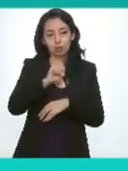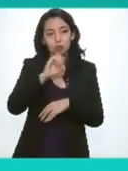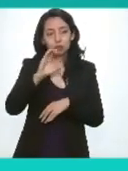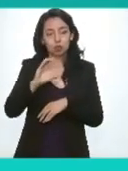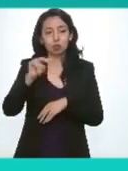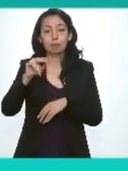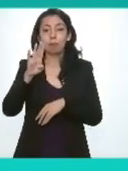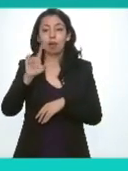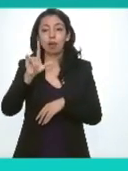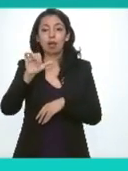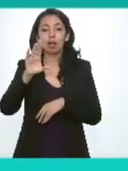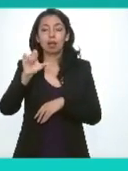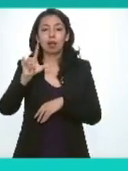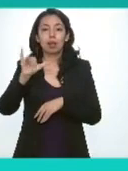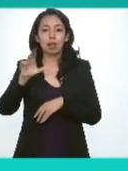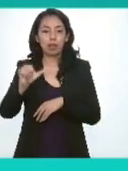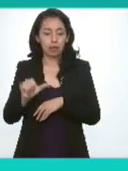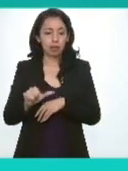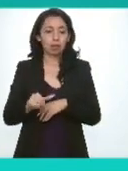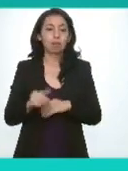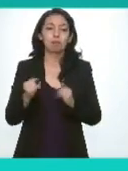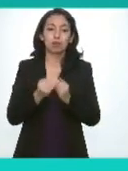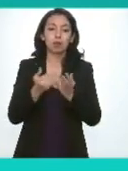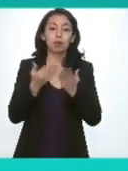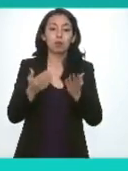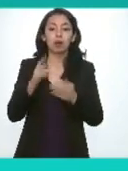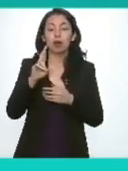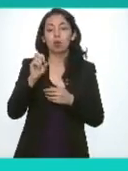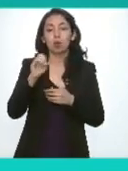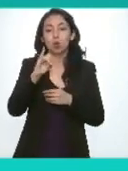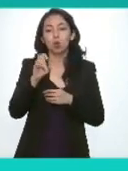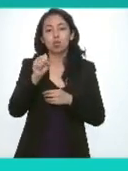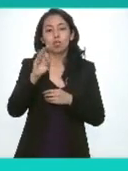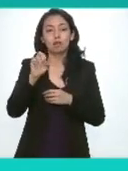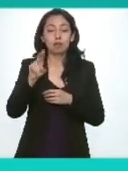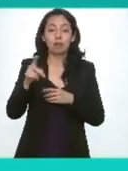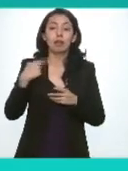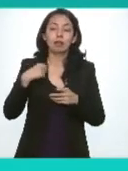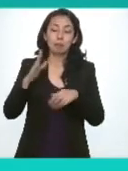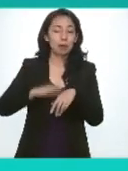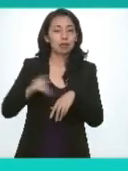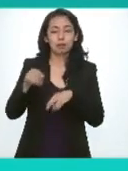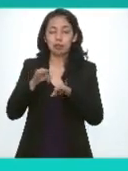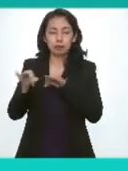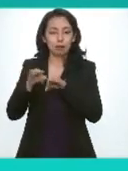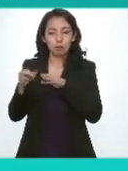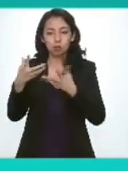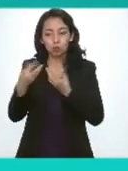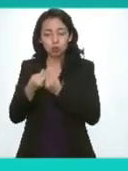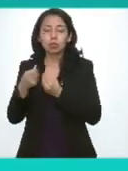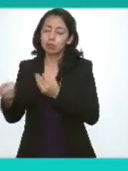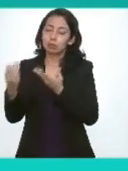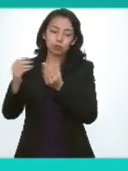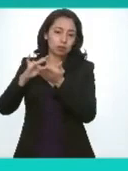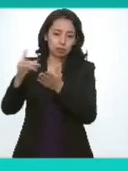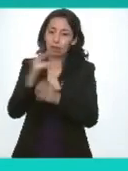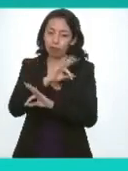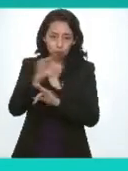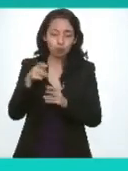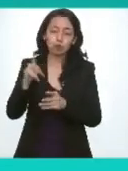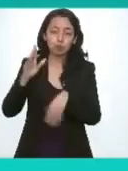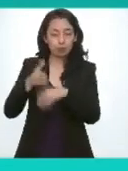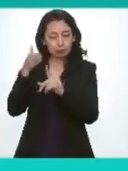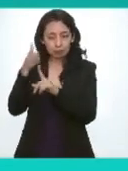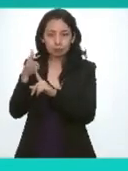Blancalía y Barra Cadena pero en esta ocasión de manera especial a la comisionada Josefina Román Vergara quien es con quien se estuvo trabajando de la mano esta carta de derechos de la persona en el